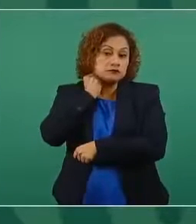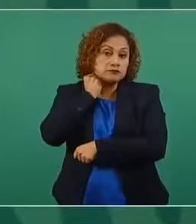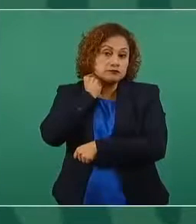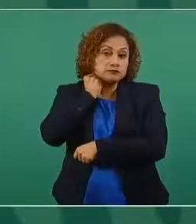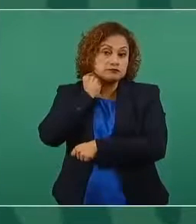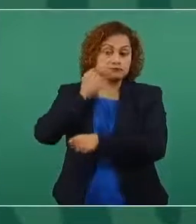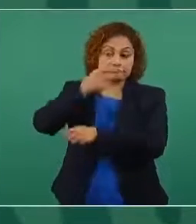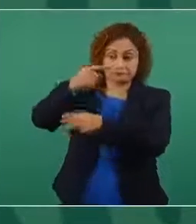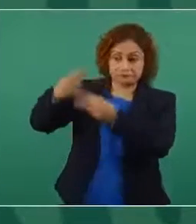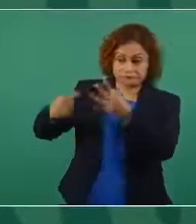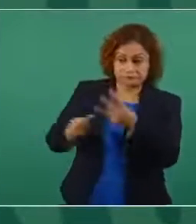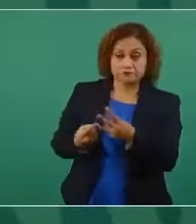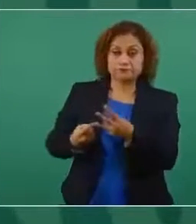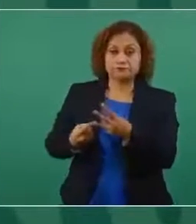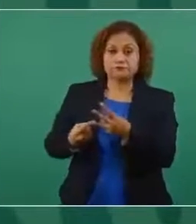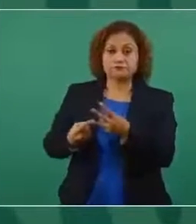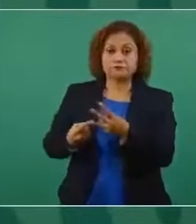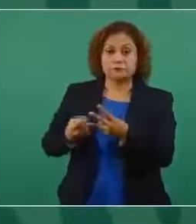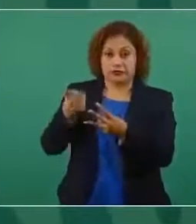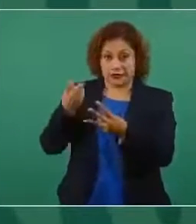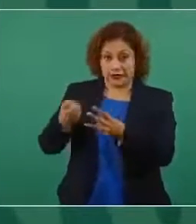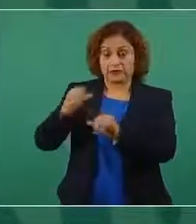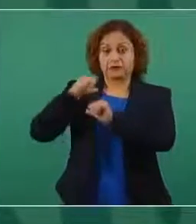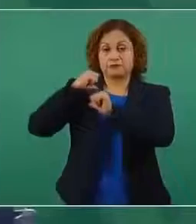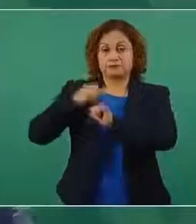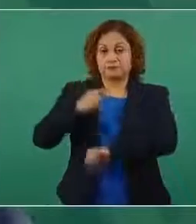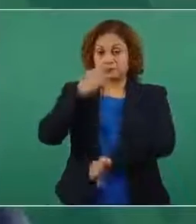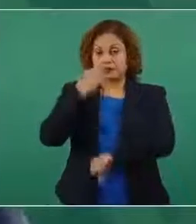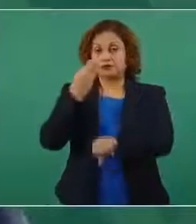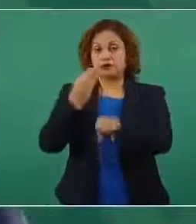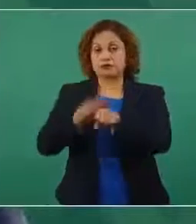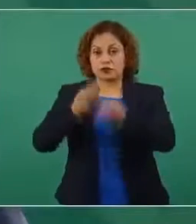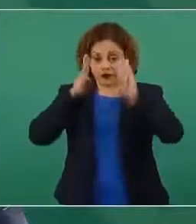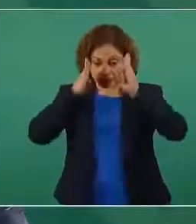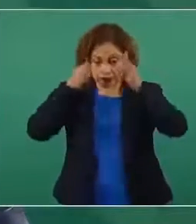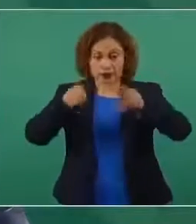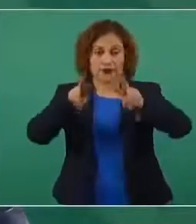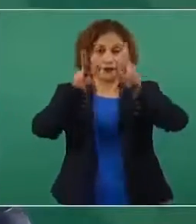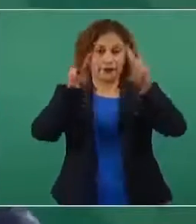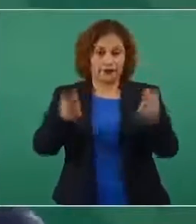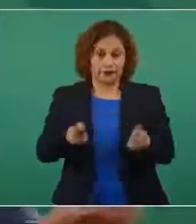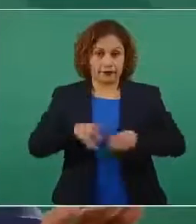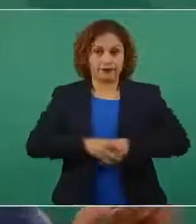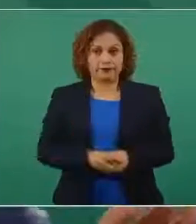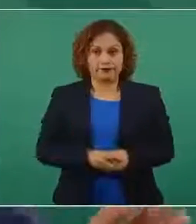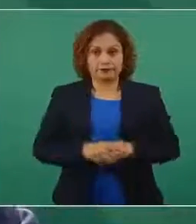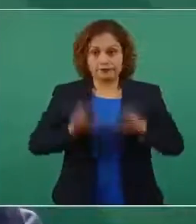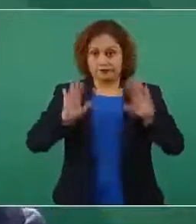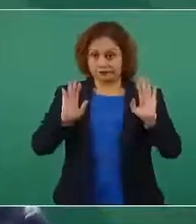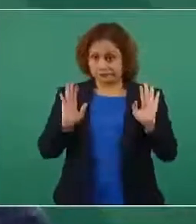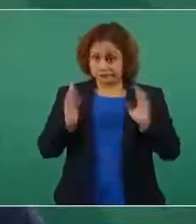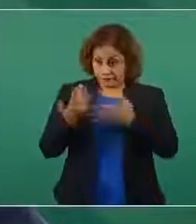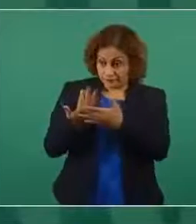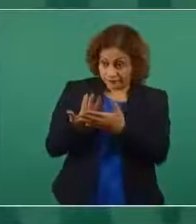son las instituciones que tienen que intervenir en estos casos, pero esperemos.